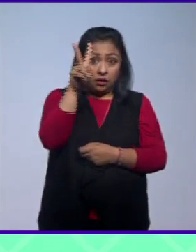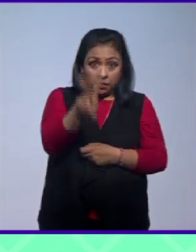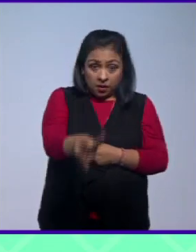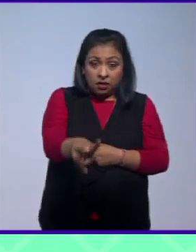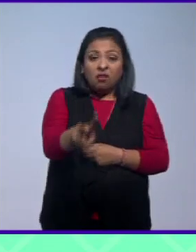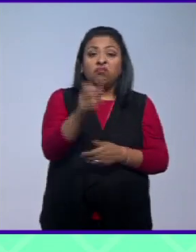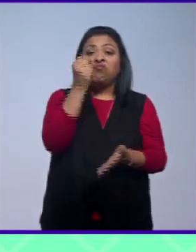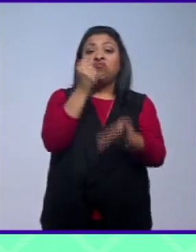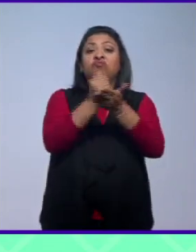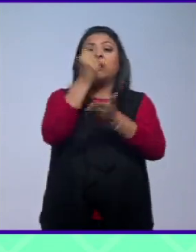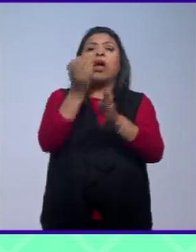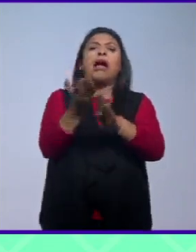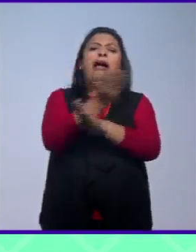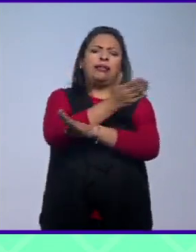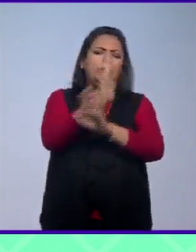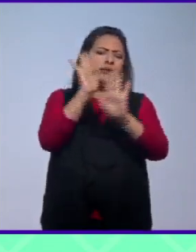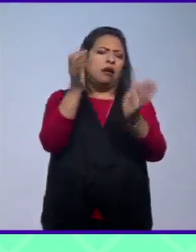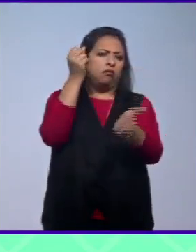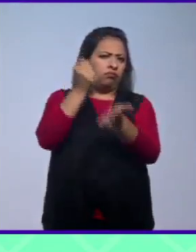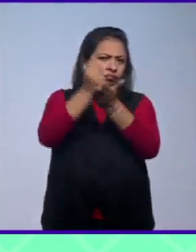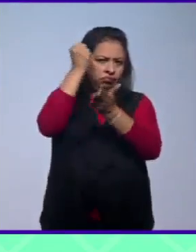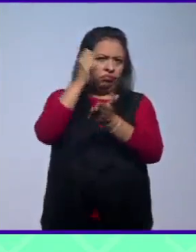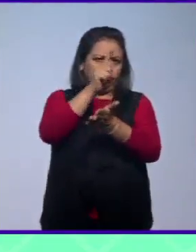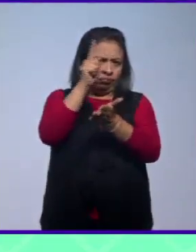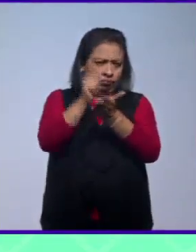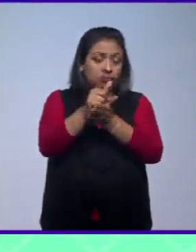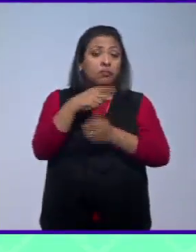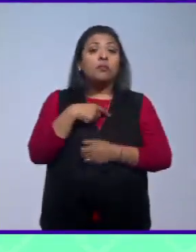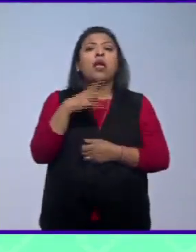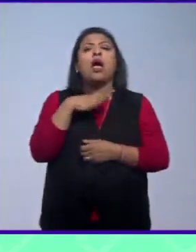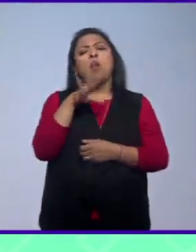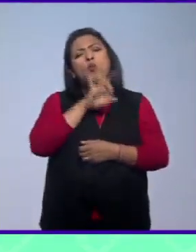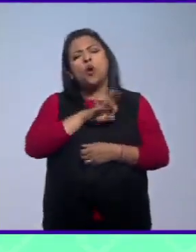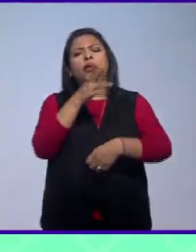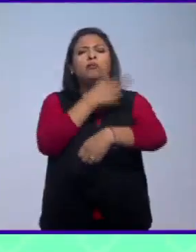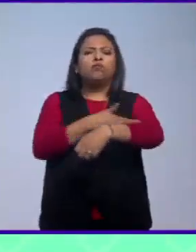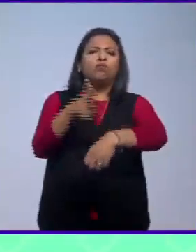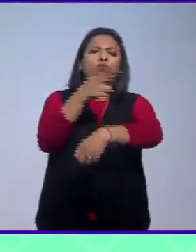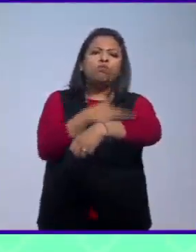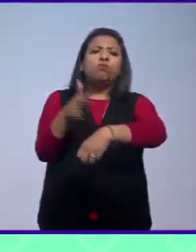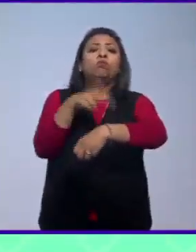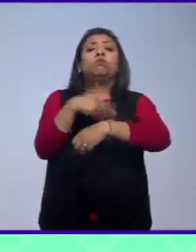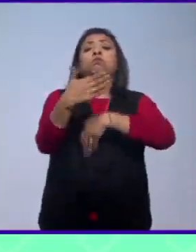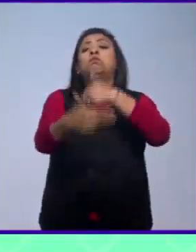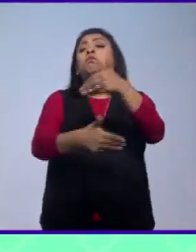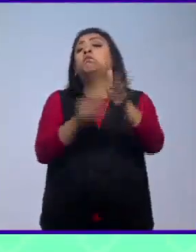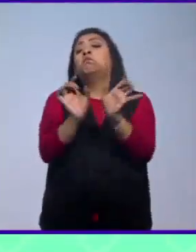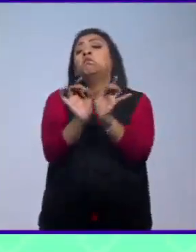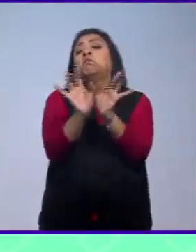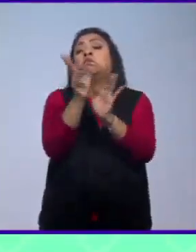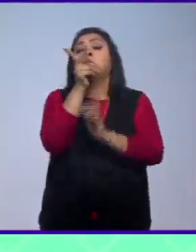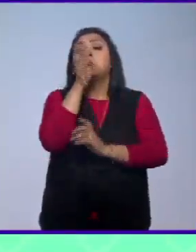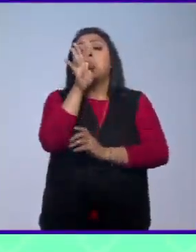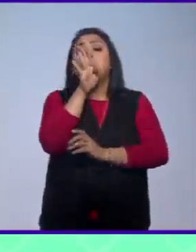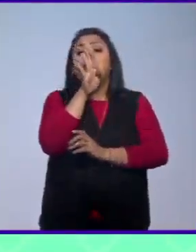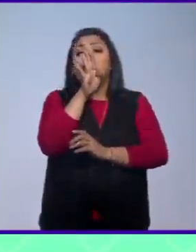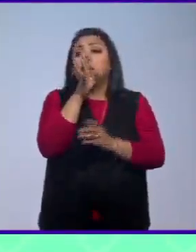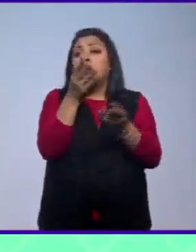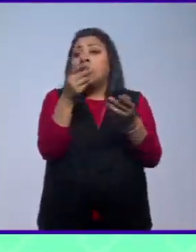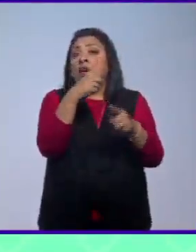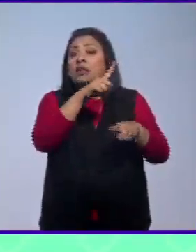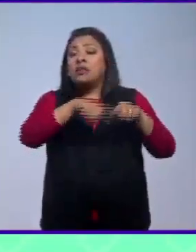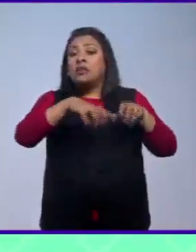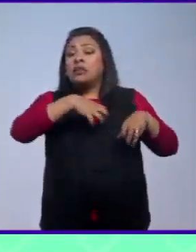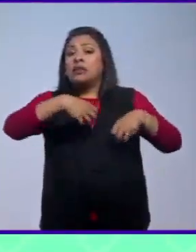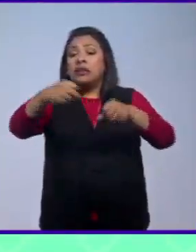fue aprobada desde tiempo atrás también puede haber procedimientos y trámites que hagan que en algún momento los padres puedan perder la custodia